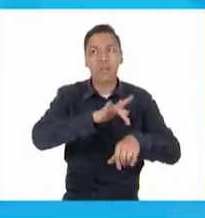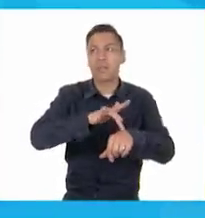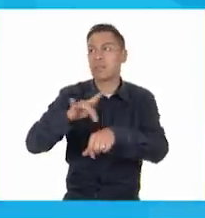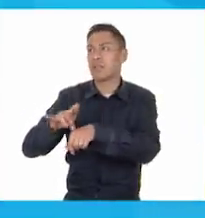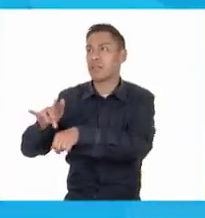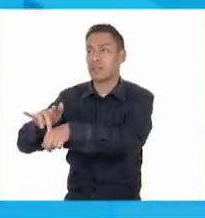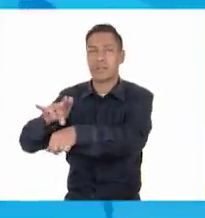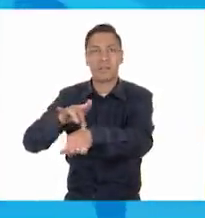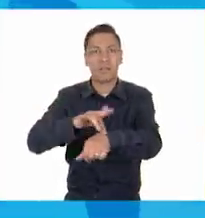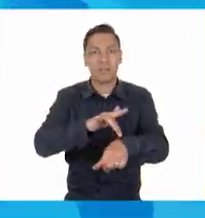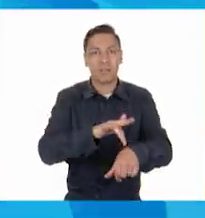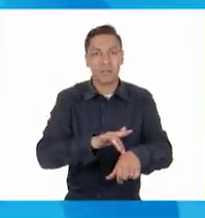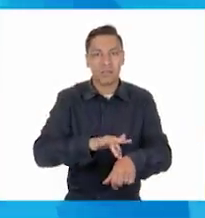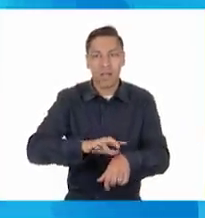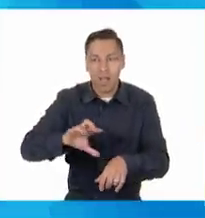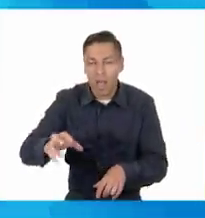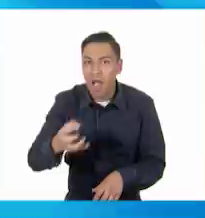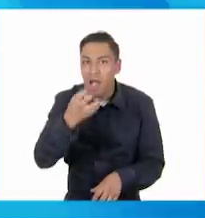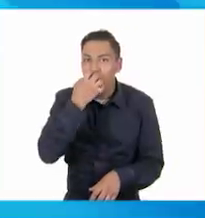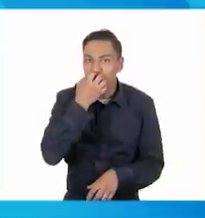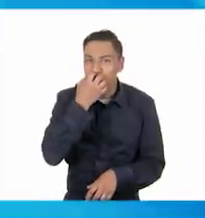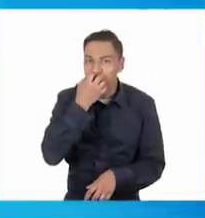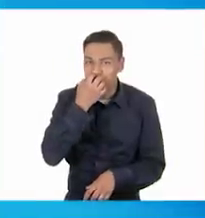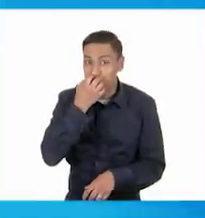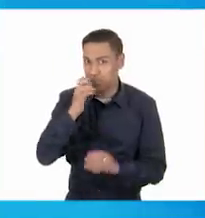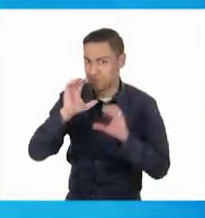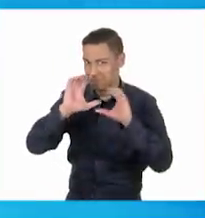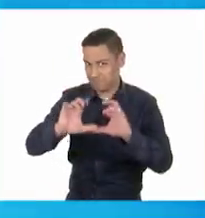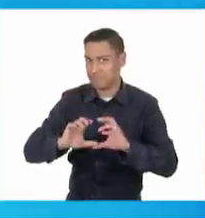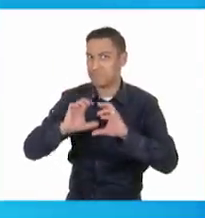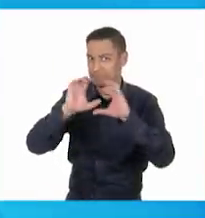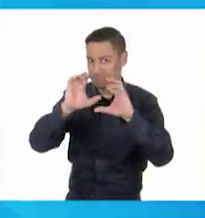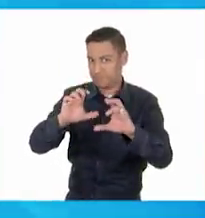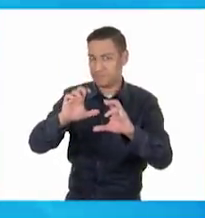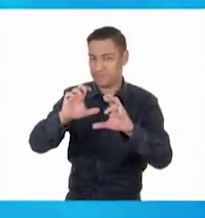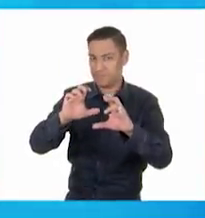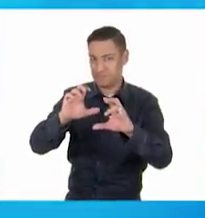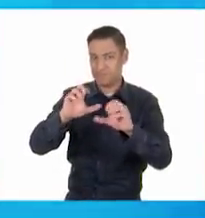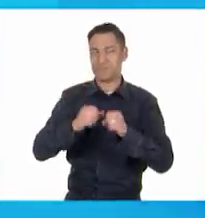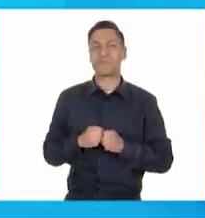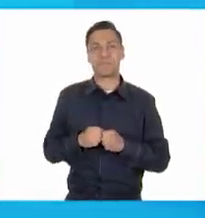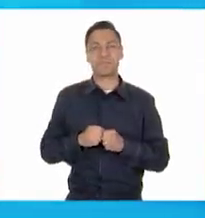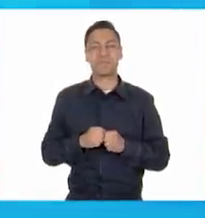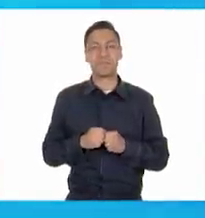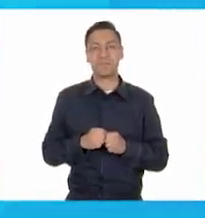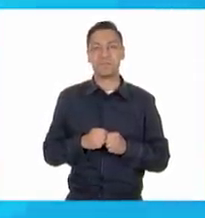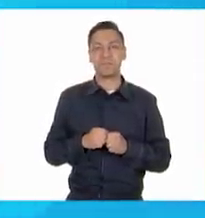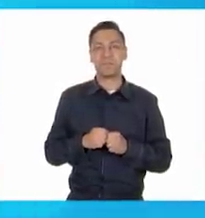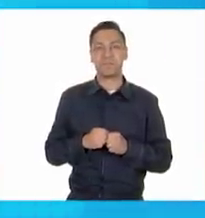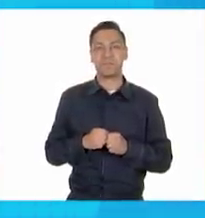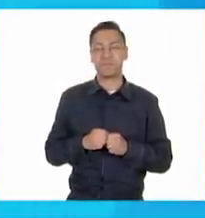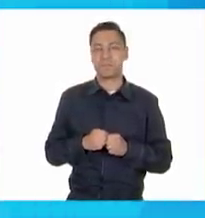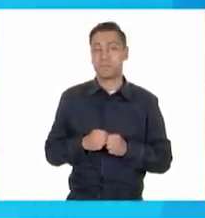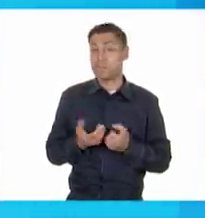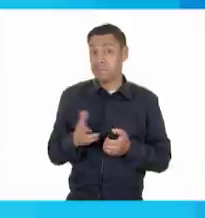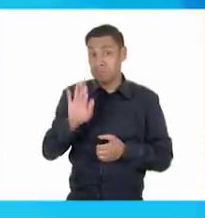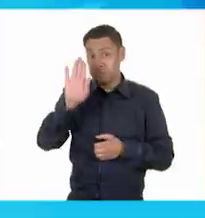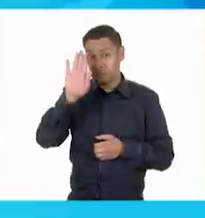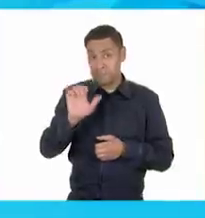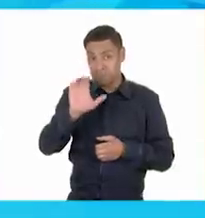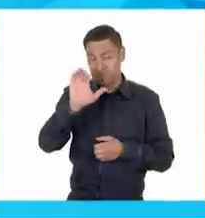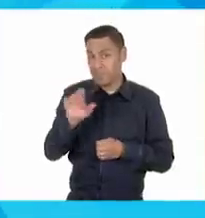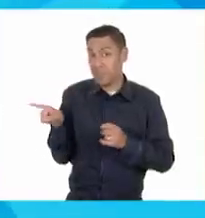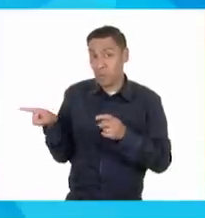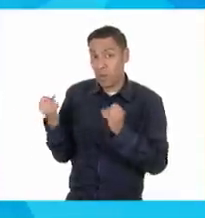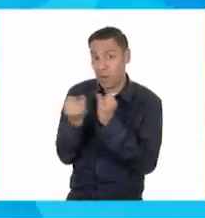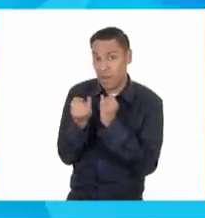y muchos de ellos se los puede llevar a la boca. Por eso hay que estar muy pendientes y como bien decías, no se pueden valer